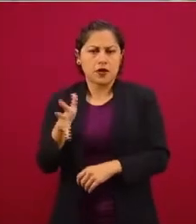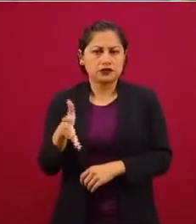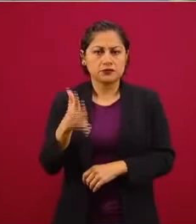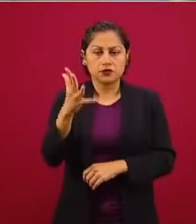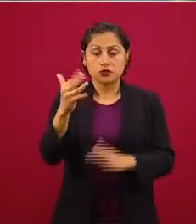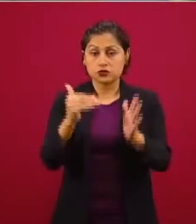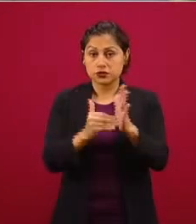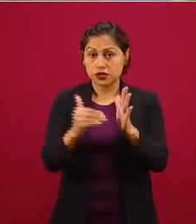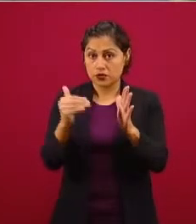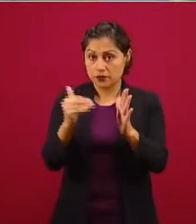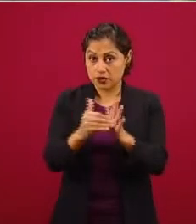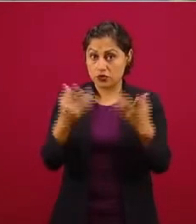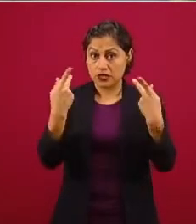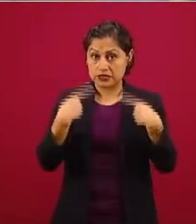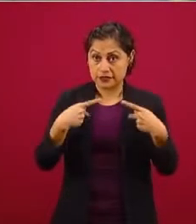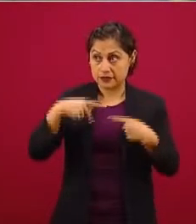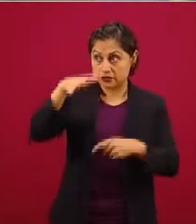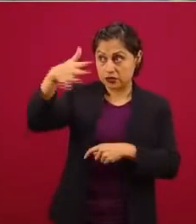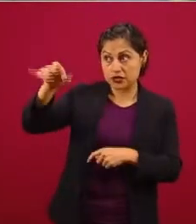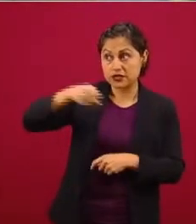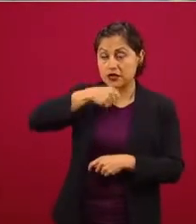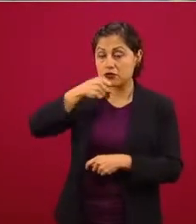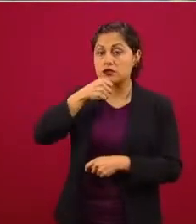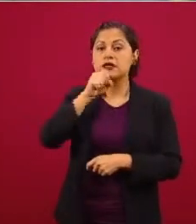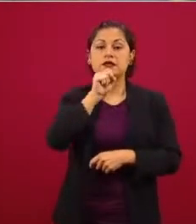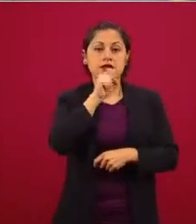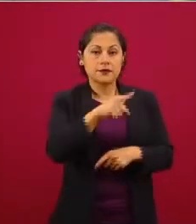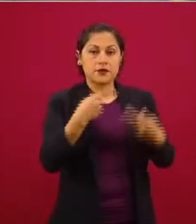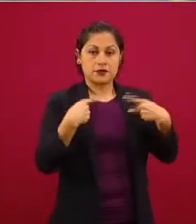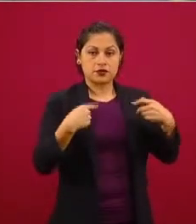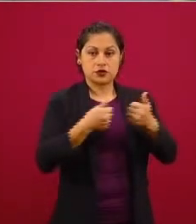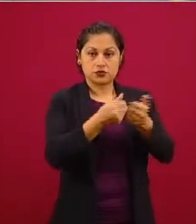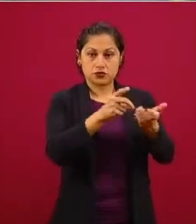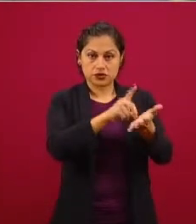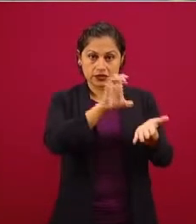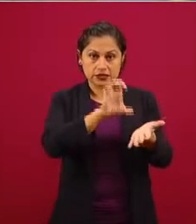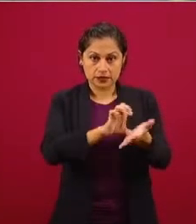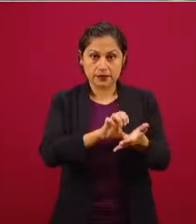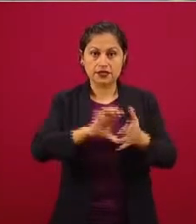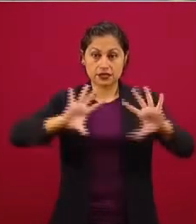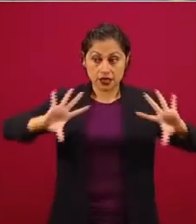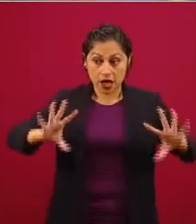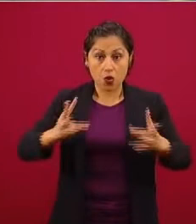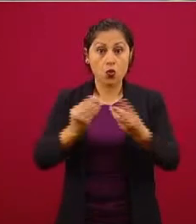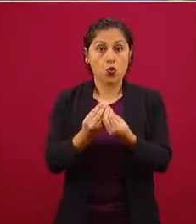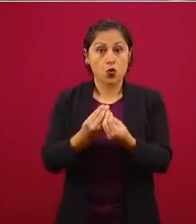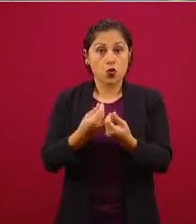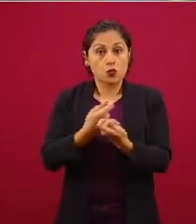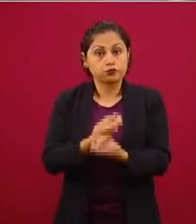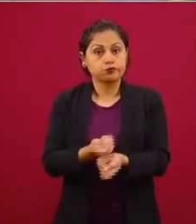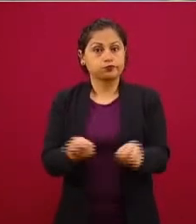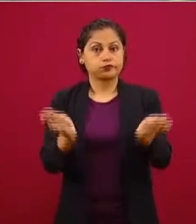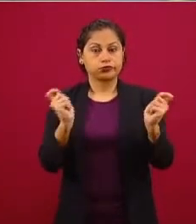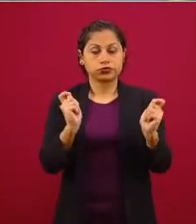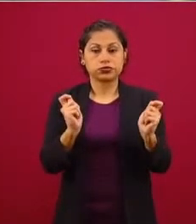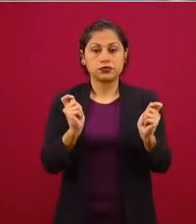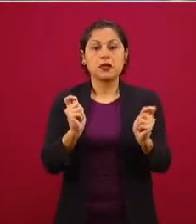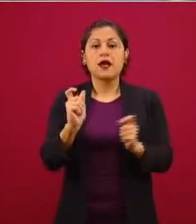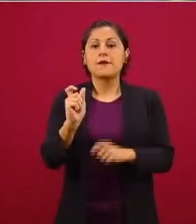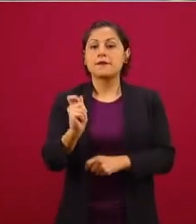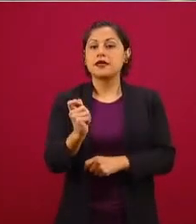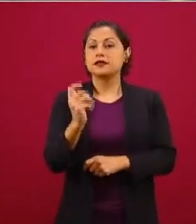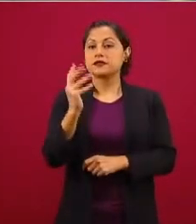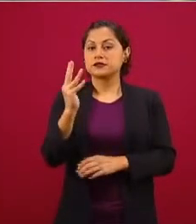de personas adultas mayores y personas con discapacidad en suma de ambas y distribuimos 25